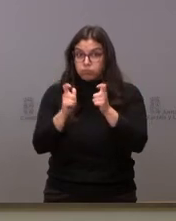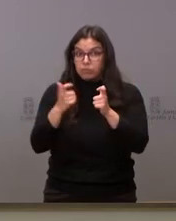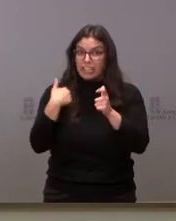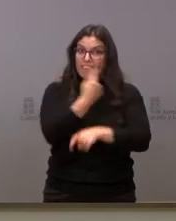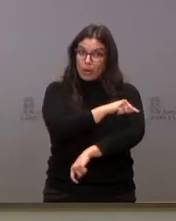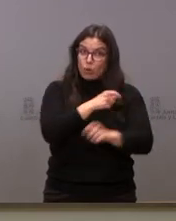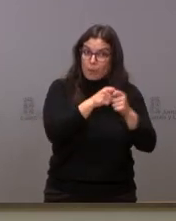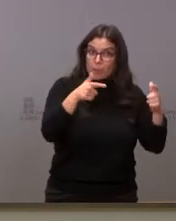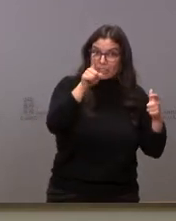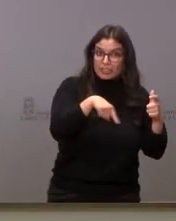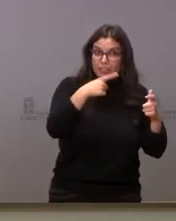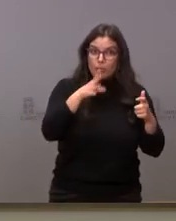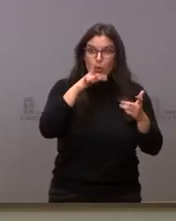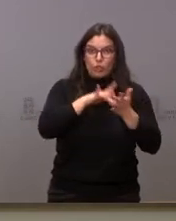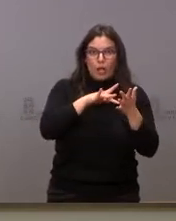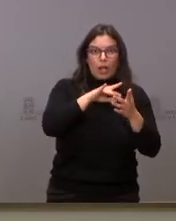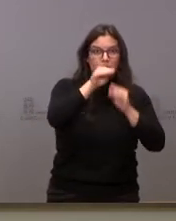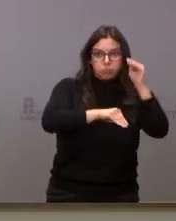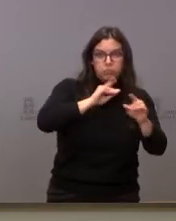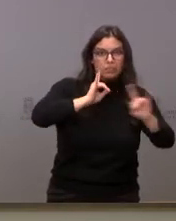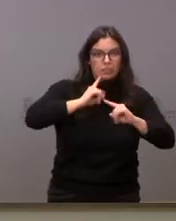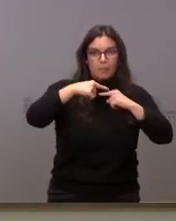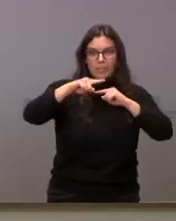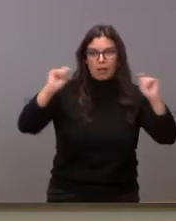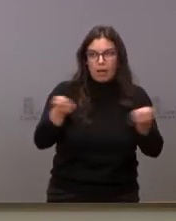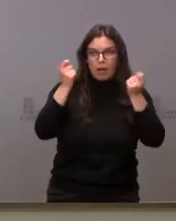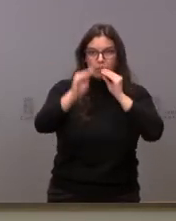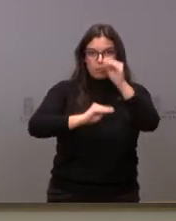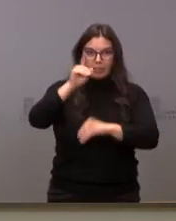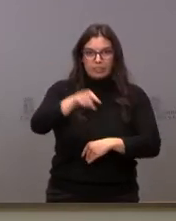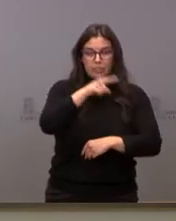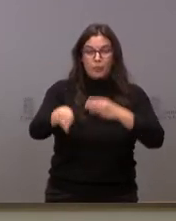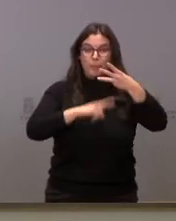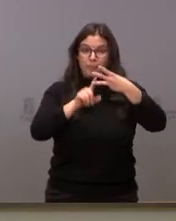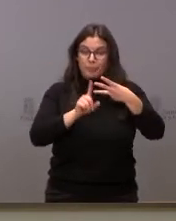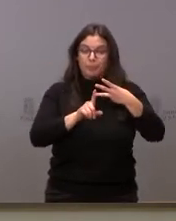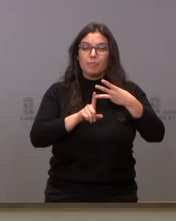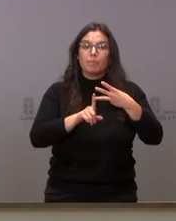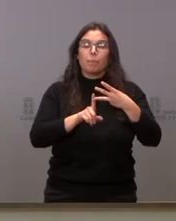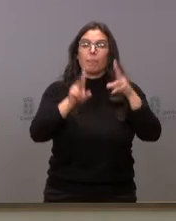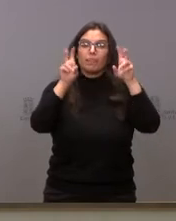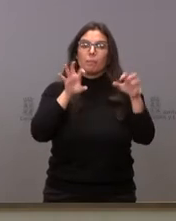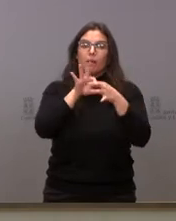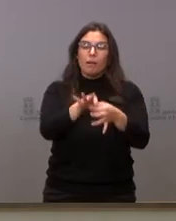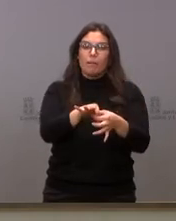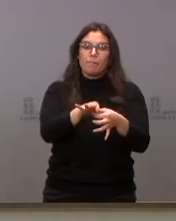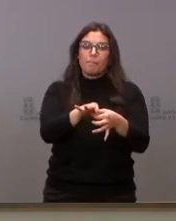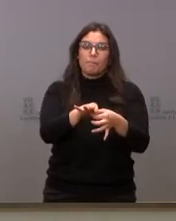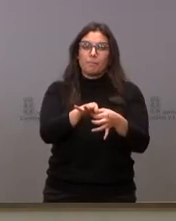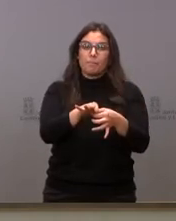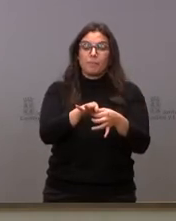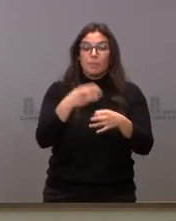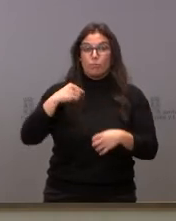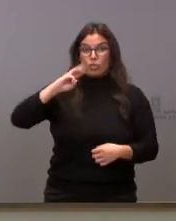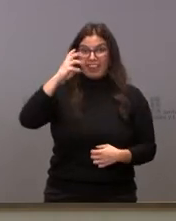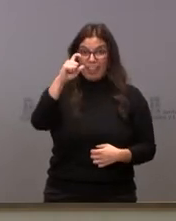a raíz de todos los mensajes a favor de la vacunación. Y una tercera cuestión sería en relación a esa tercera